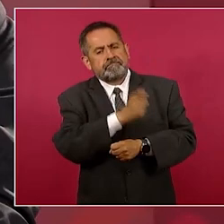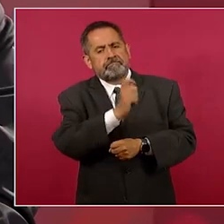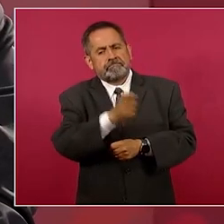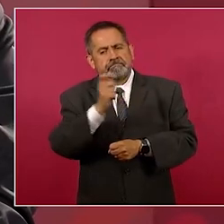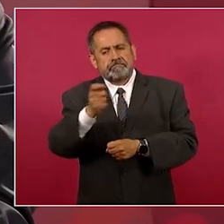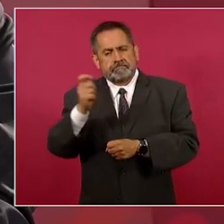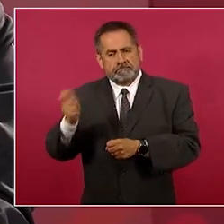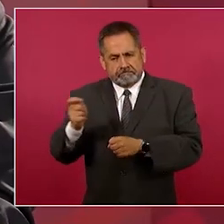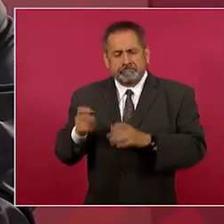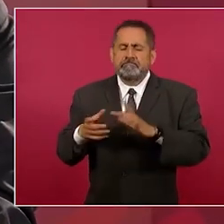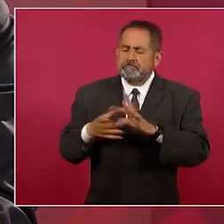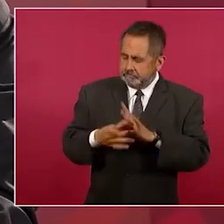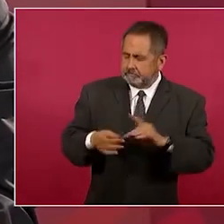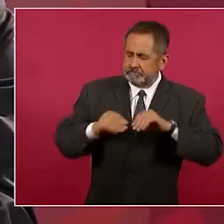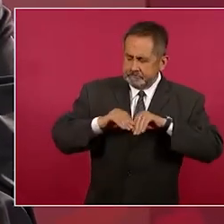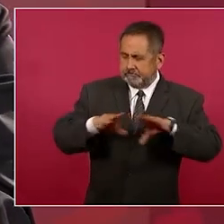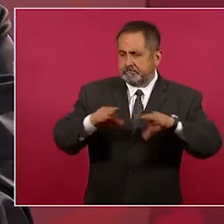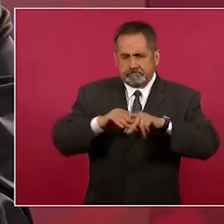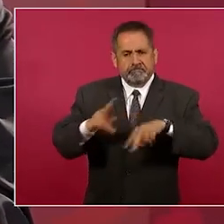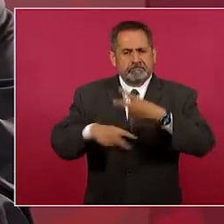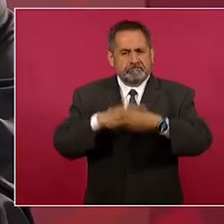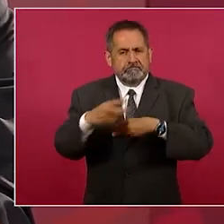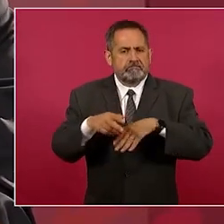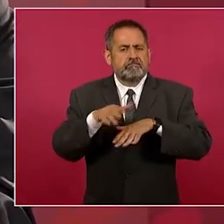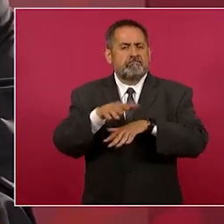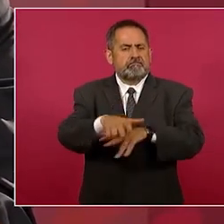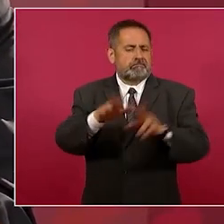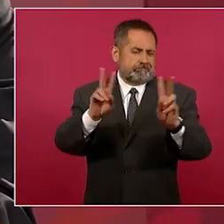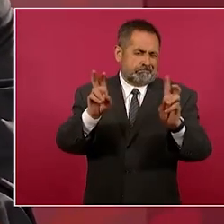que tienen que ver con